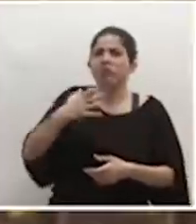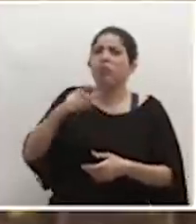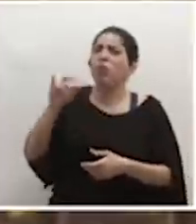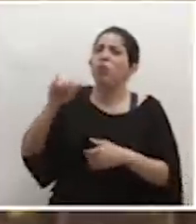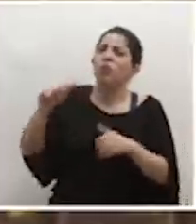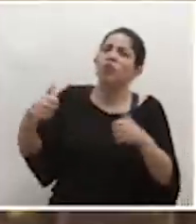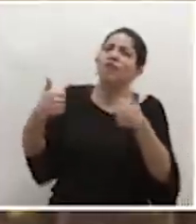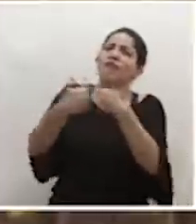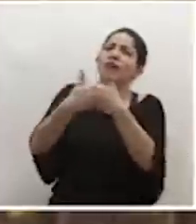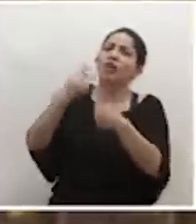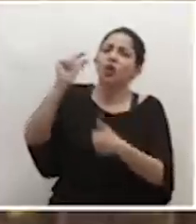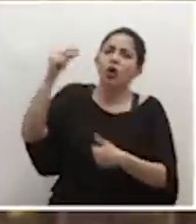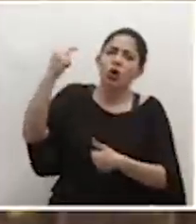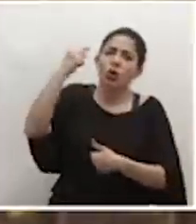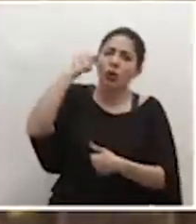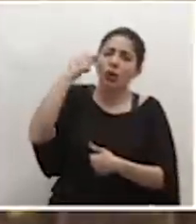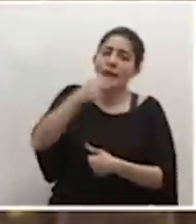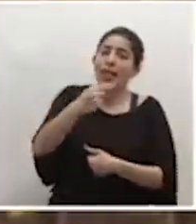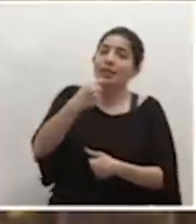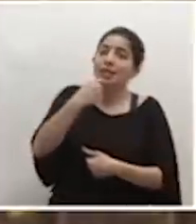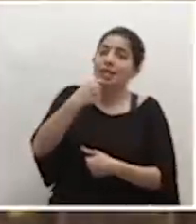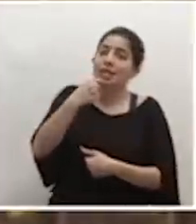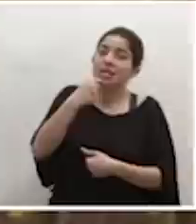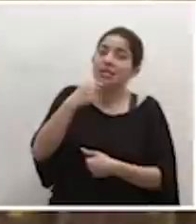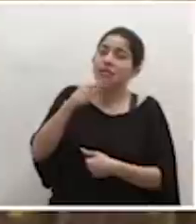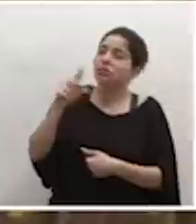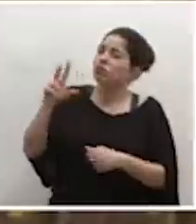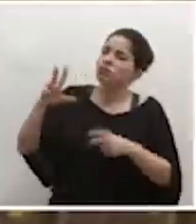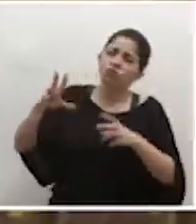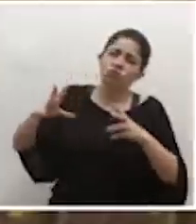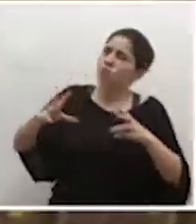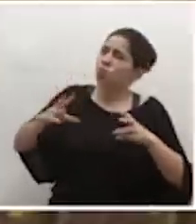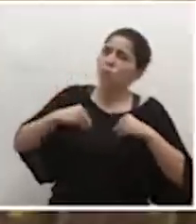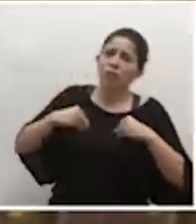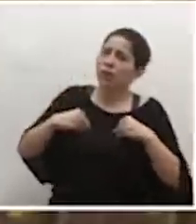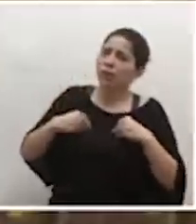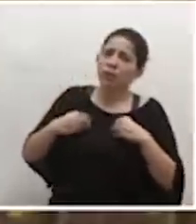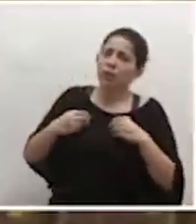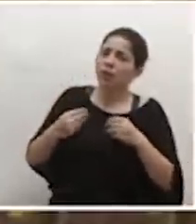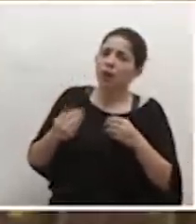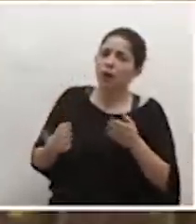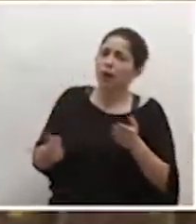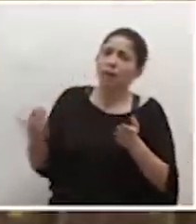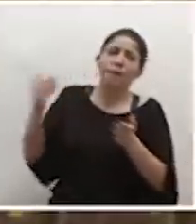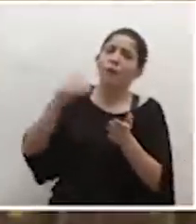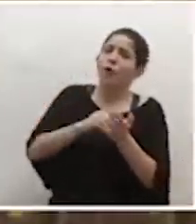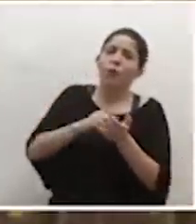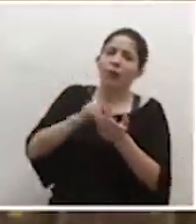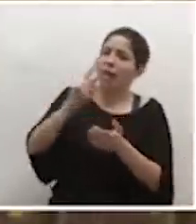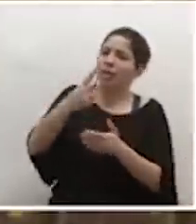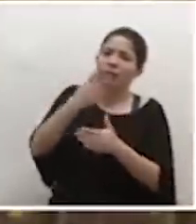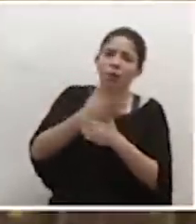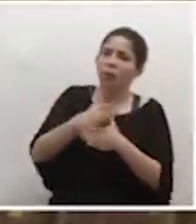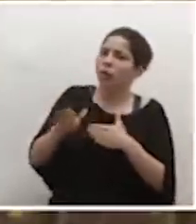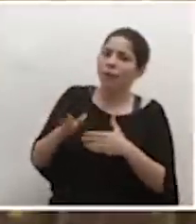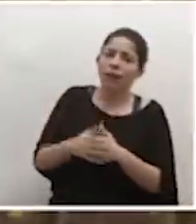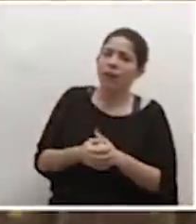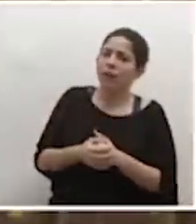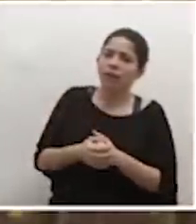gobierno en el sentido de no aceptar volver a la segunda fase